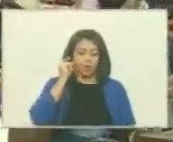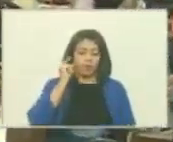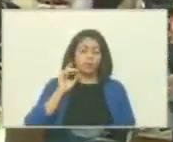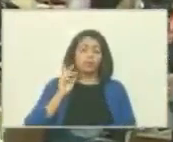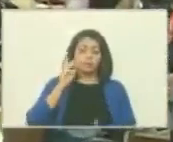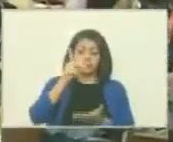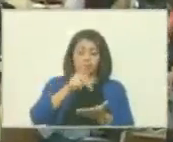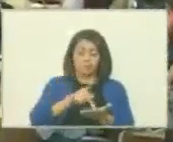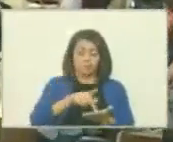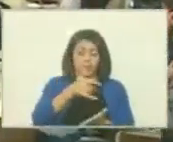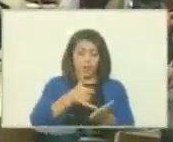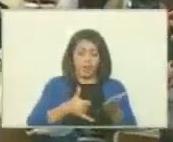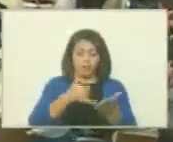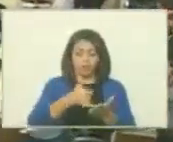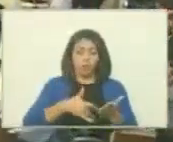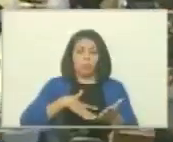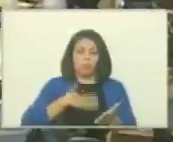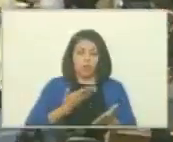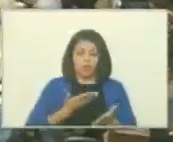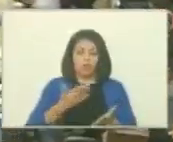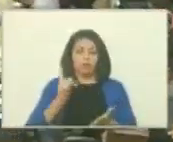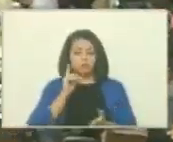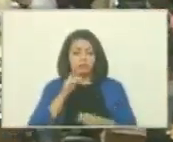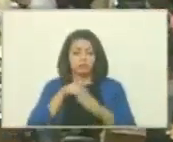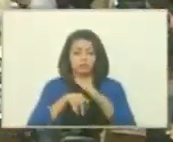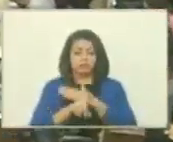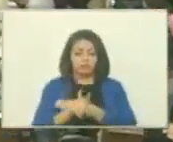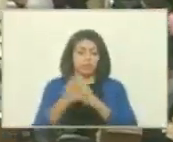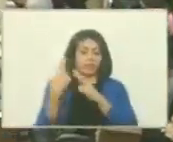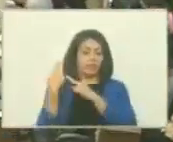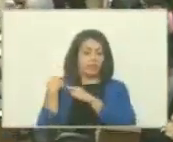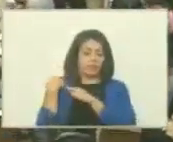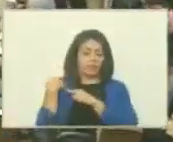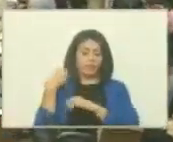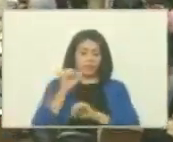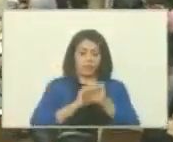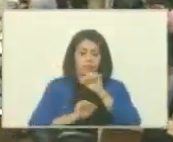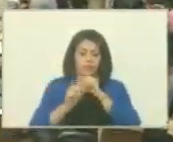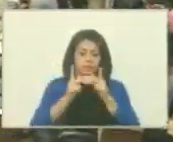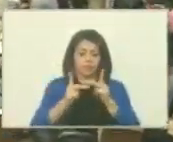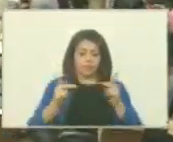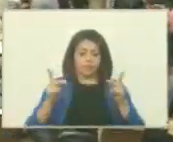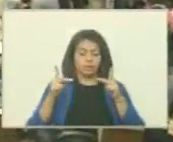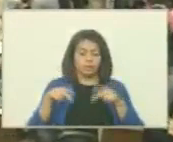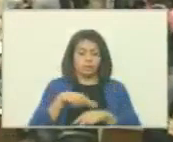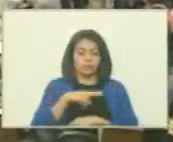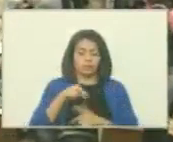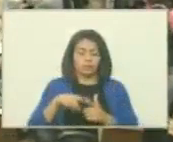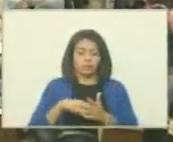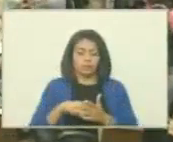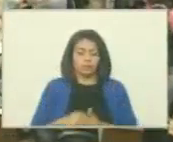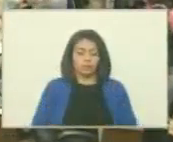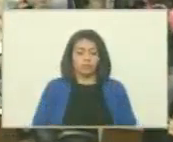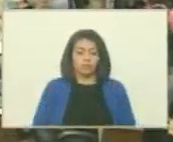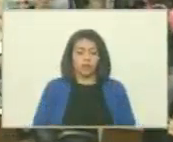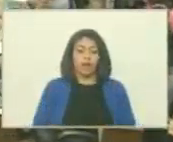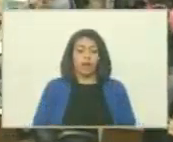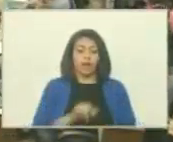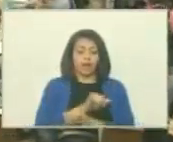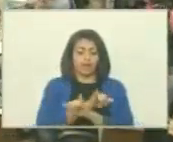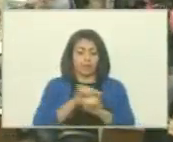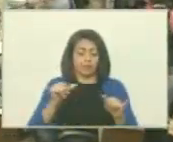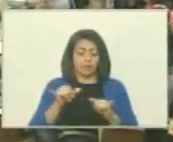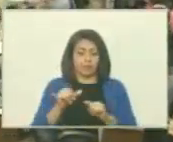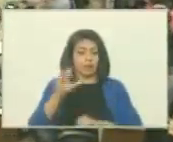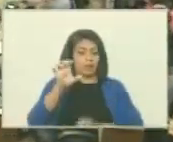que optaron a la posibilidad de acceder a la responsabilidad de Defensor Público General. Y al final,